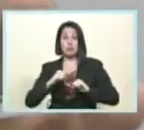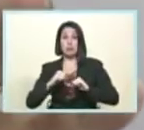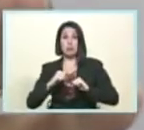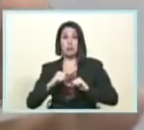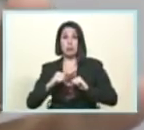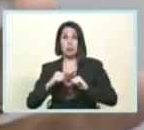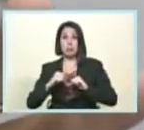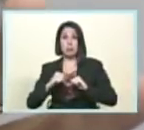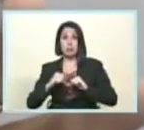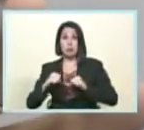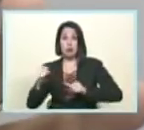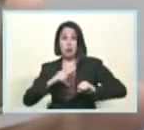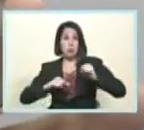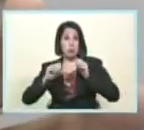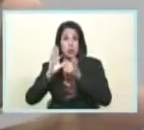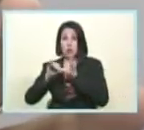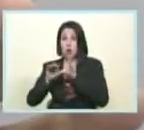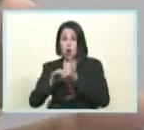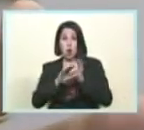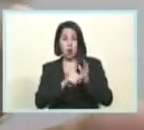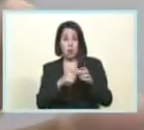llamado Jordi Évoli